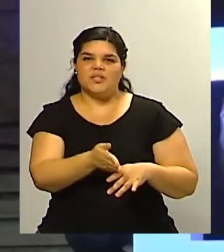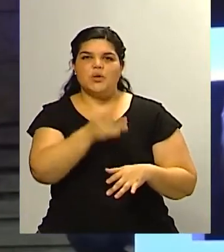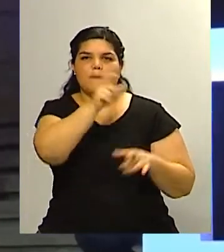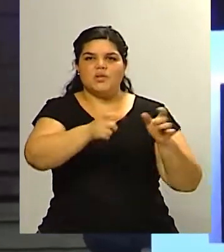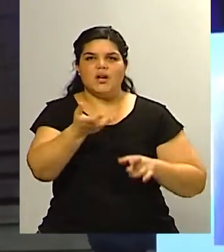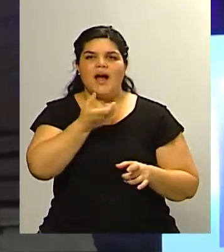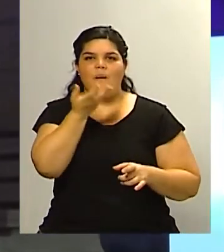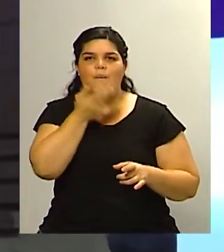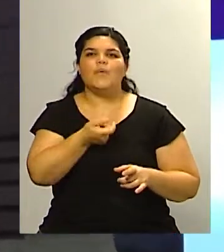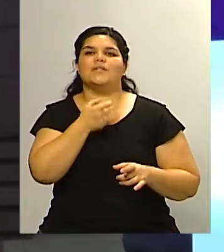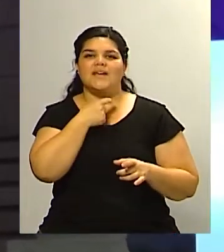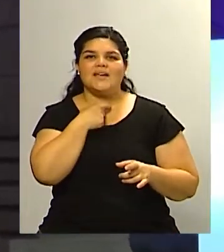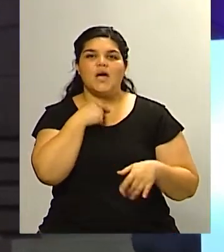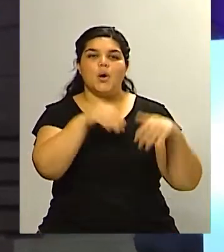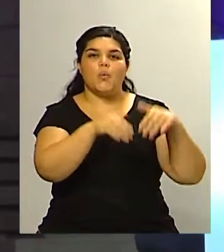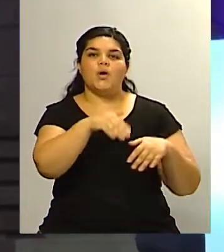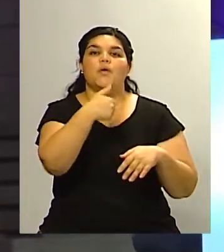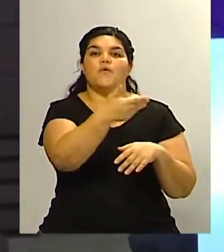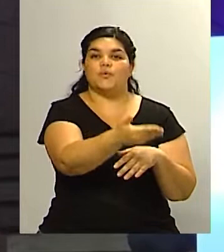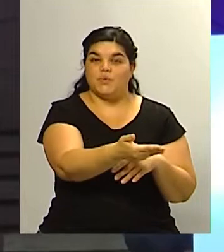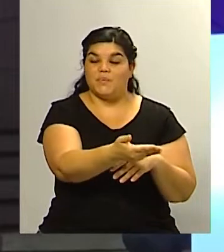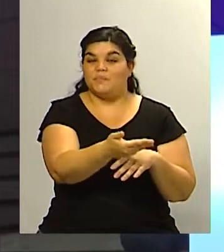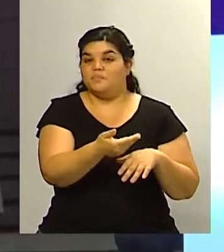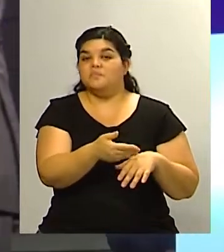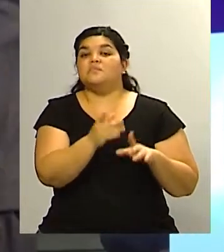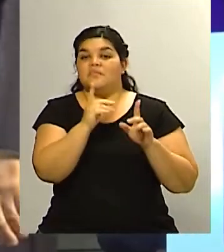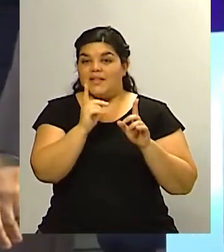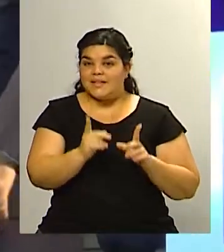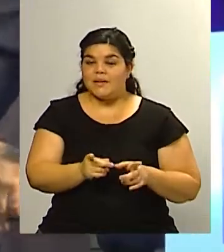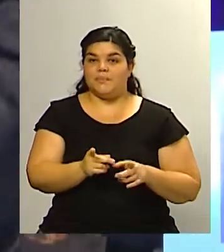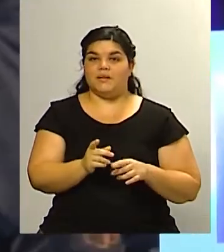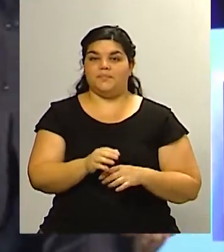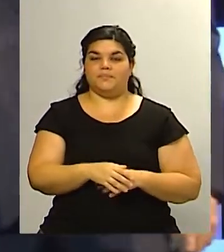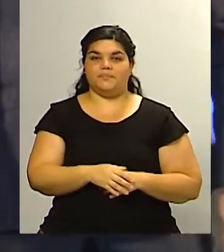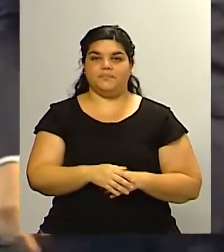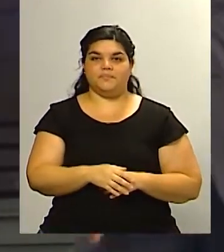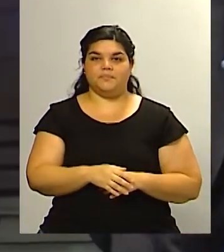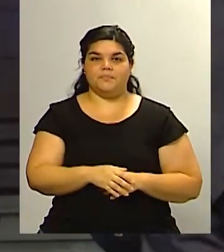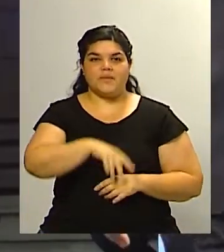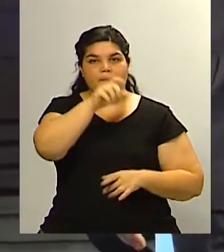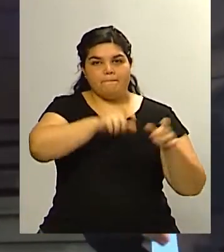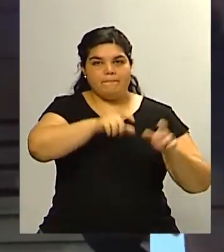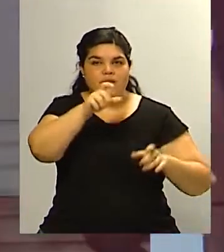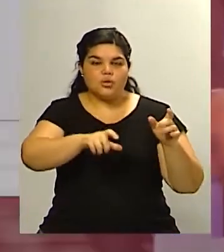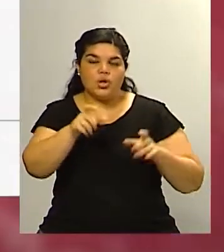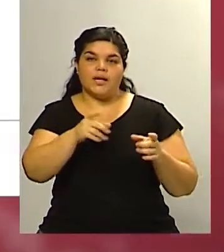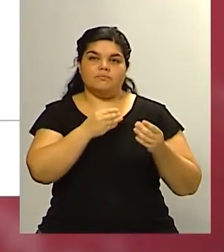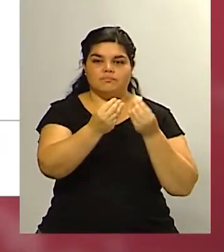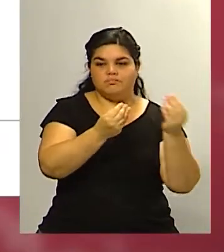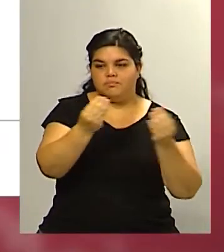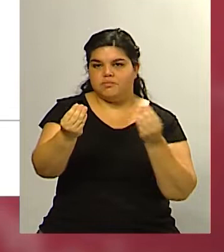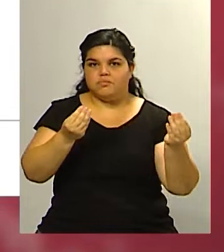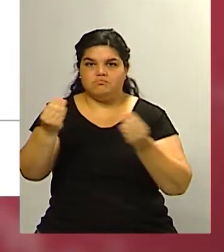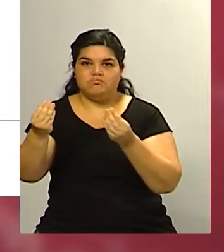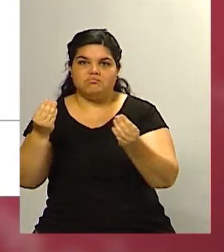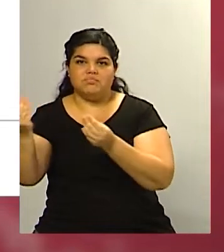pero también están muy limitadas las personas que se han ido largando tanto de un frente como del